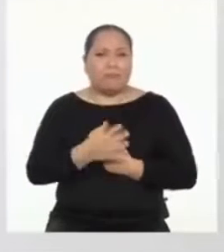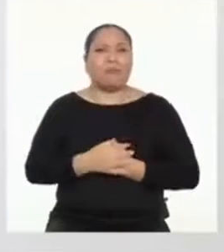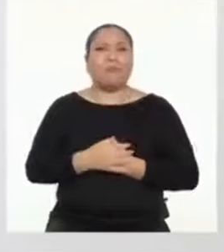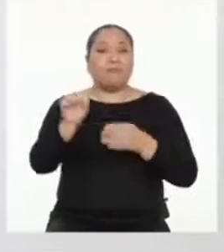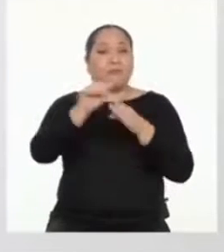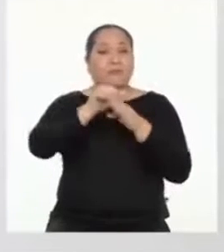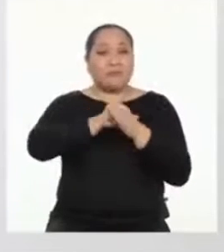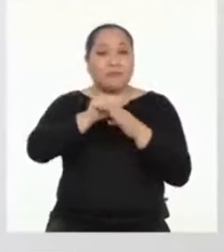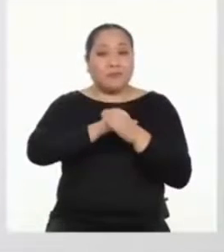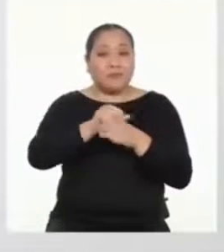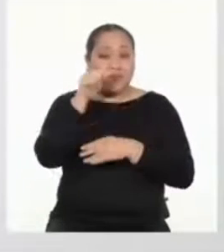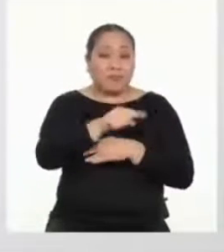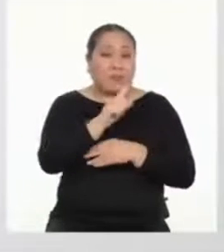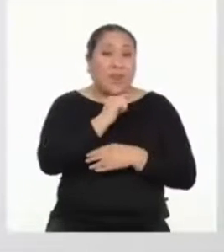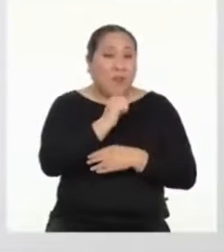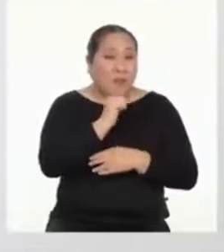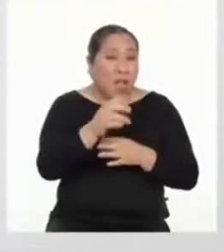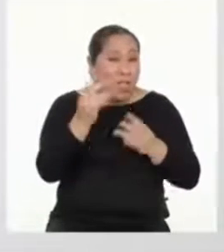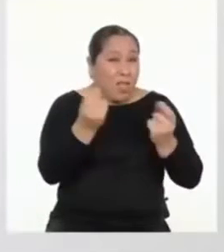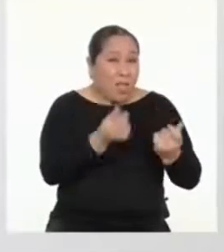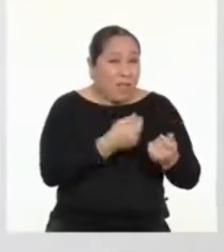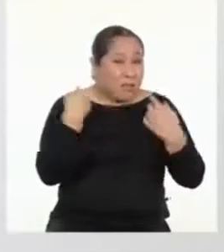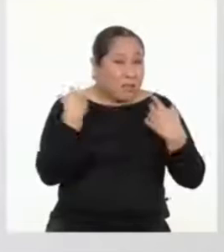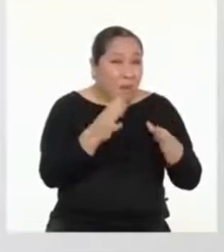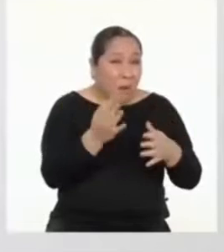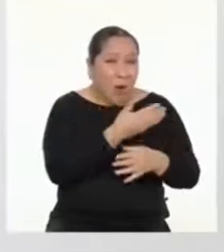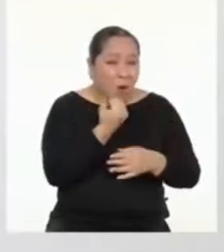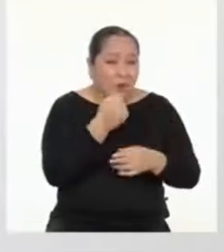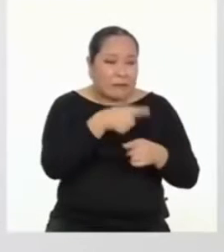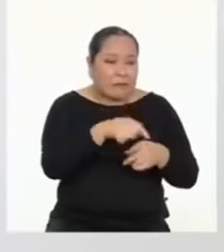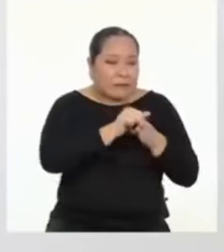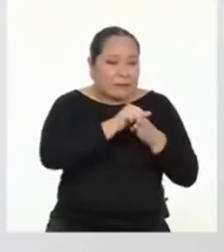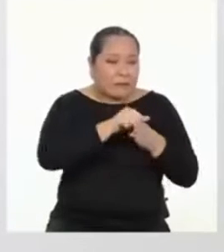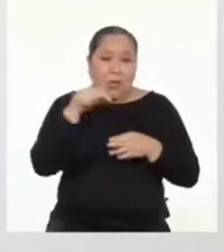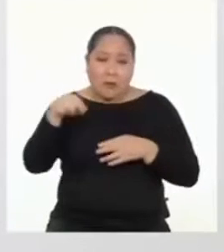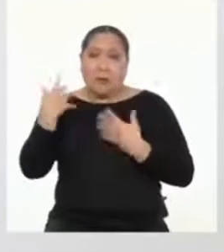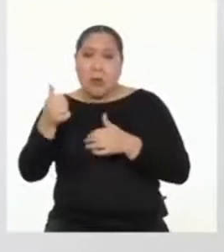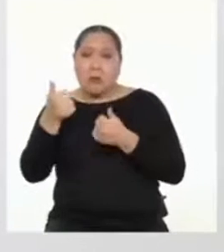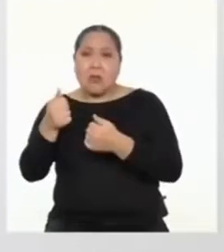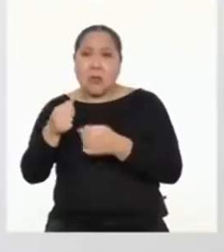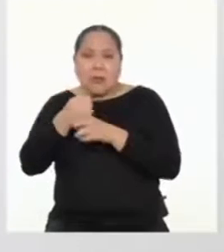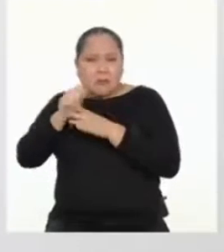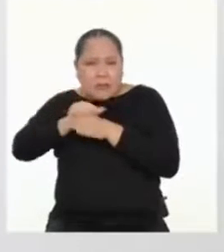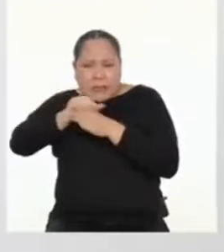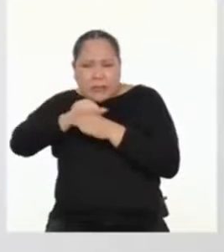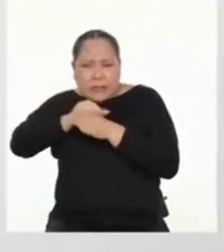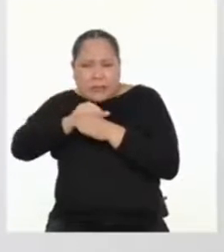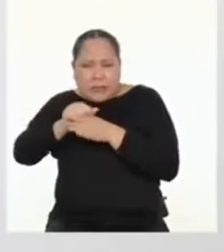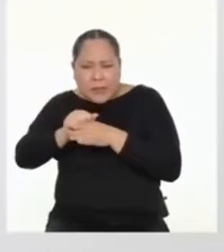Practiquen lo que aún no dominan y también que sí, y vayan exigiéndose cada vez un poquito más.